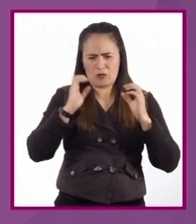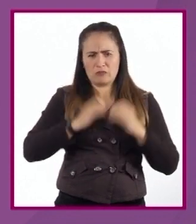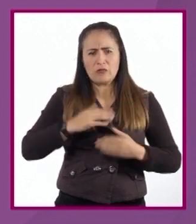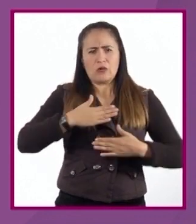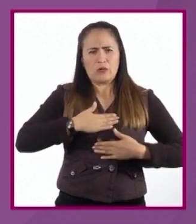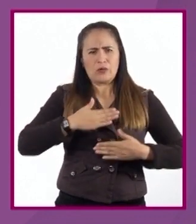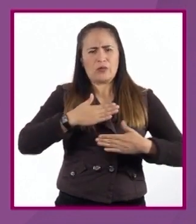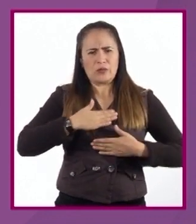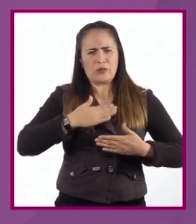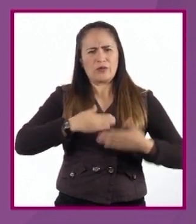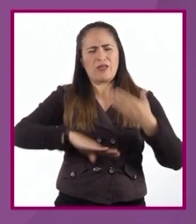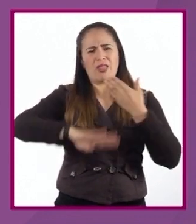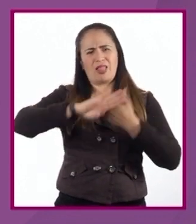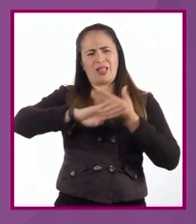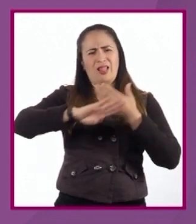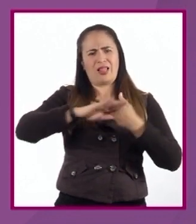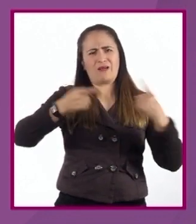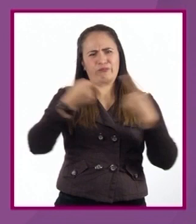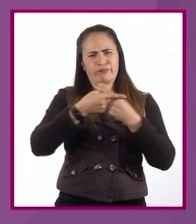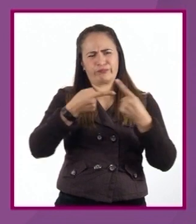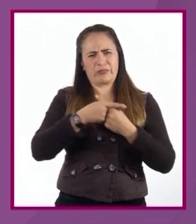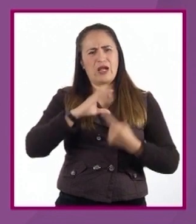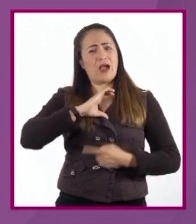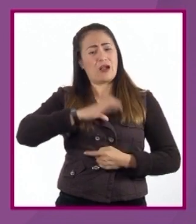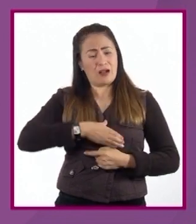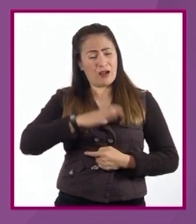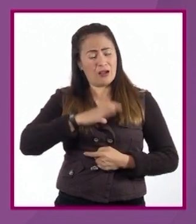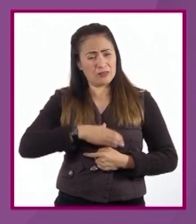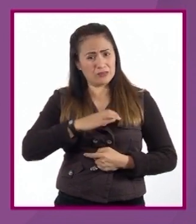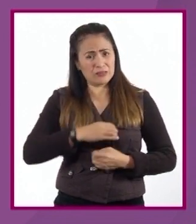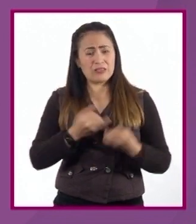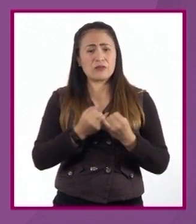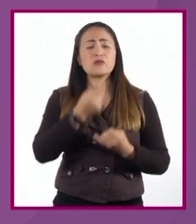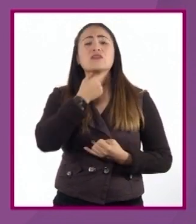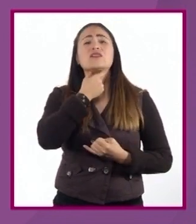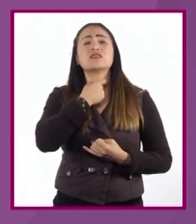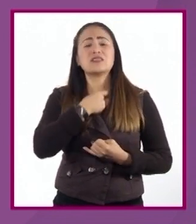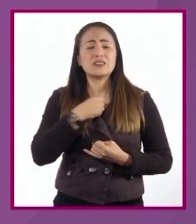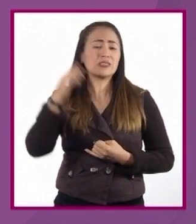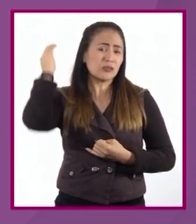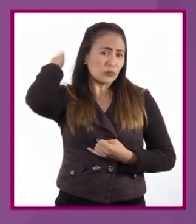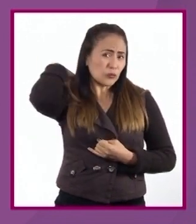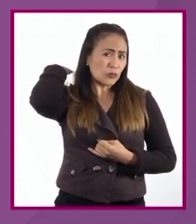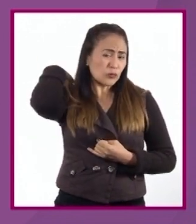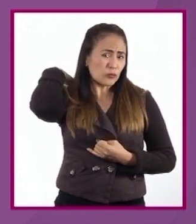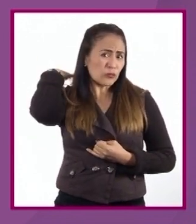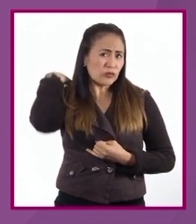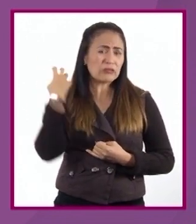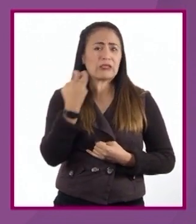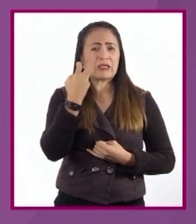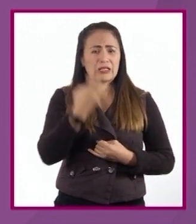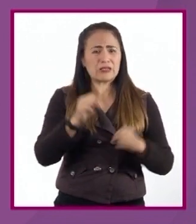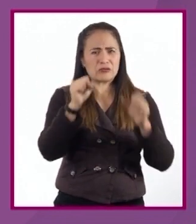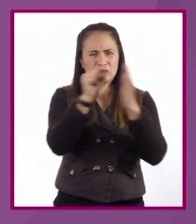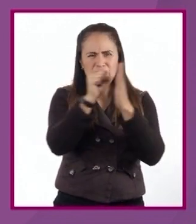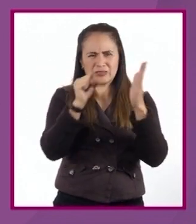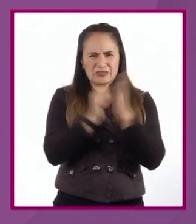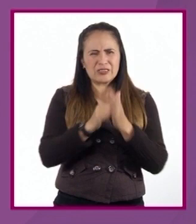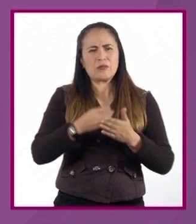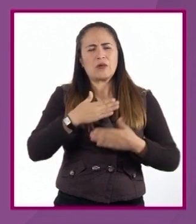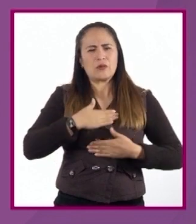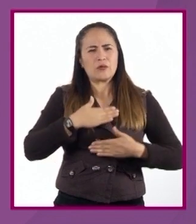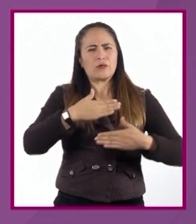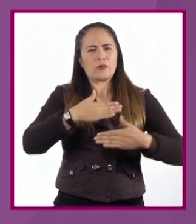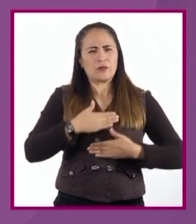respiratorio, llegando a provocar cáncer y La laringe y los pulmones forman parte del sistema respiratorio.